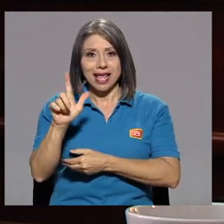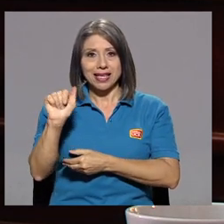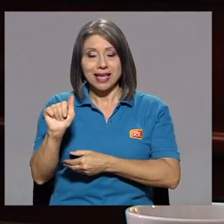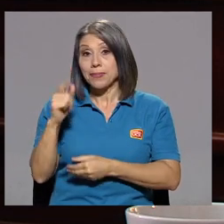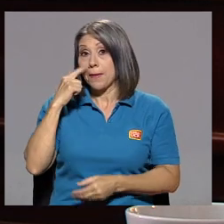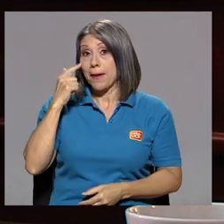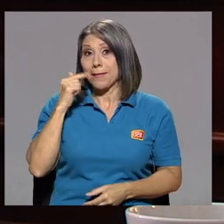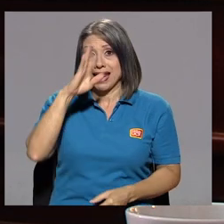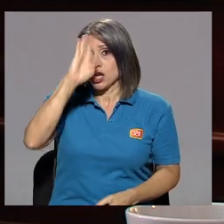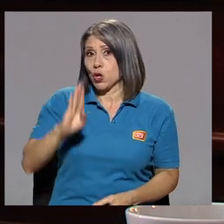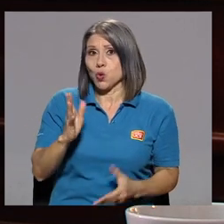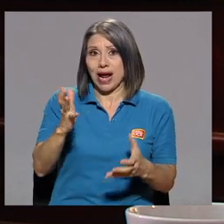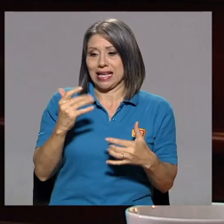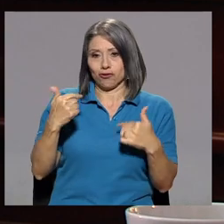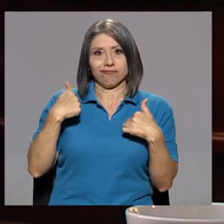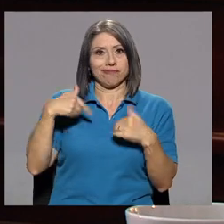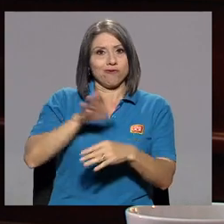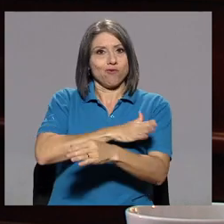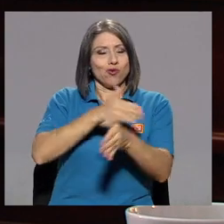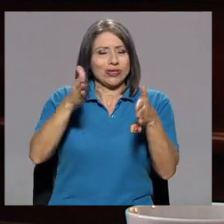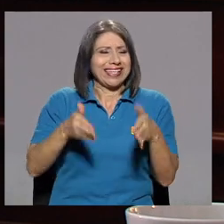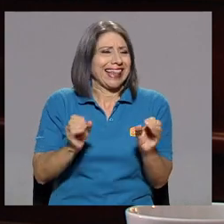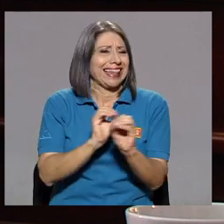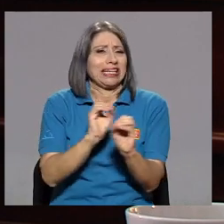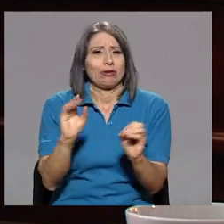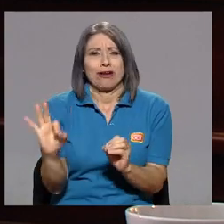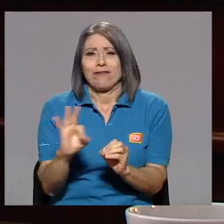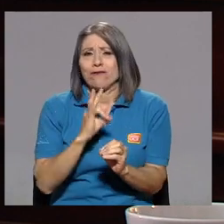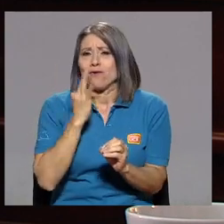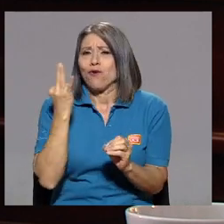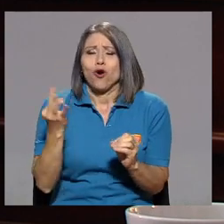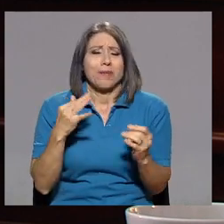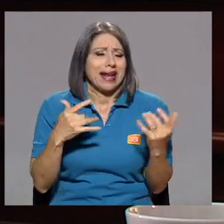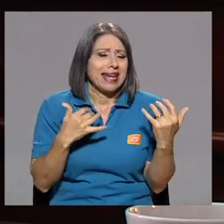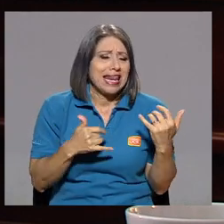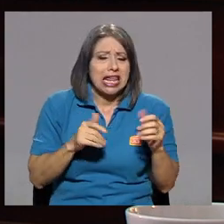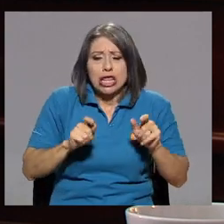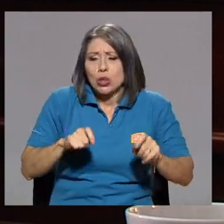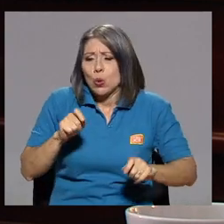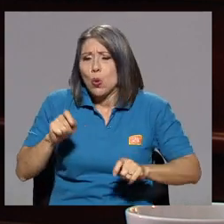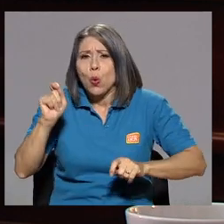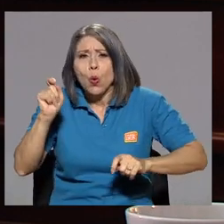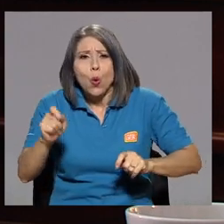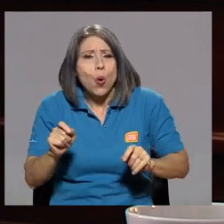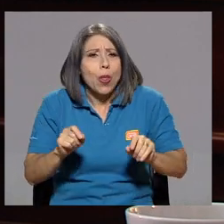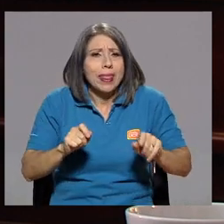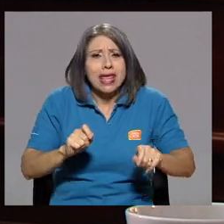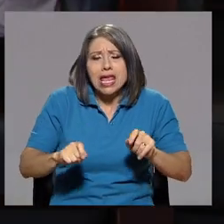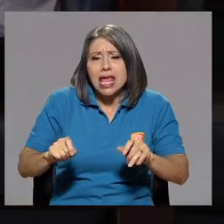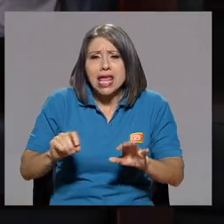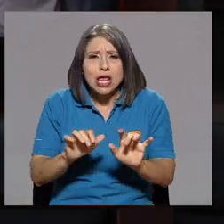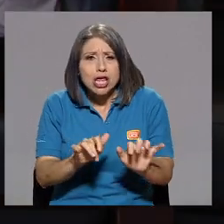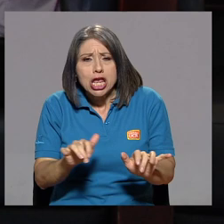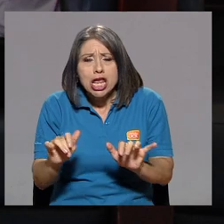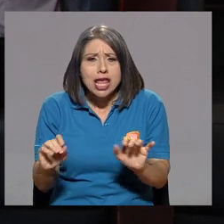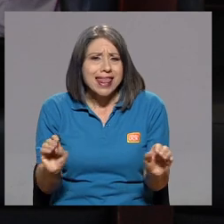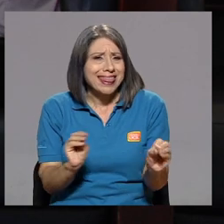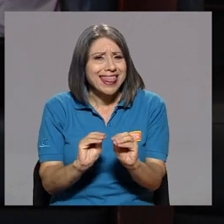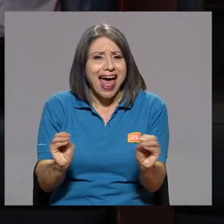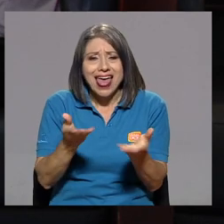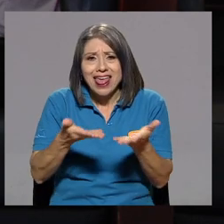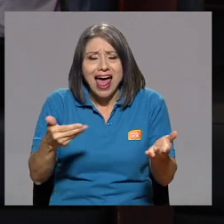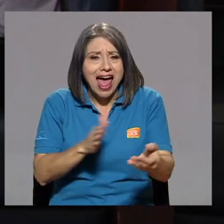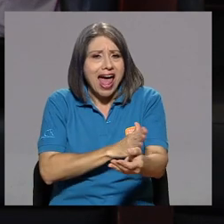que Sandra fuera música, en ningún aspecto, ni tocando instrumentos, ni nada. Pero bueno, el señor